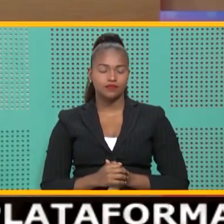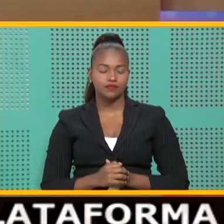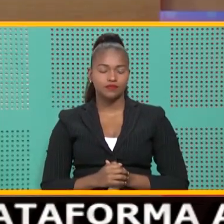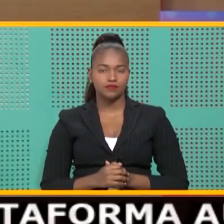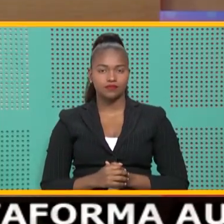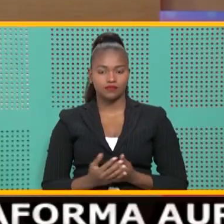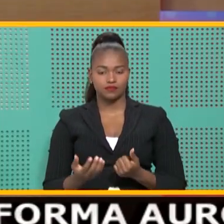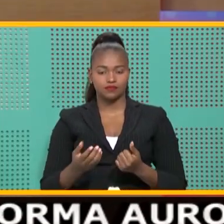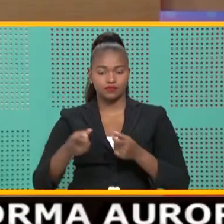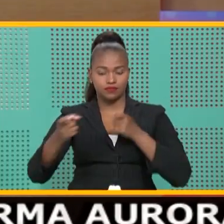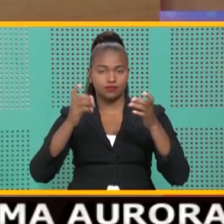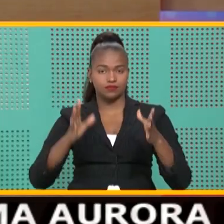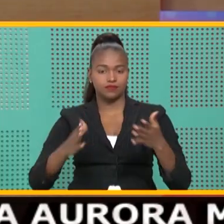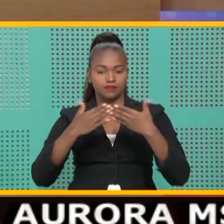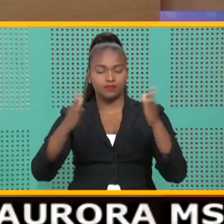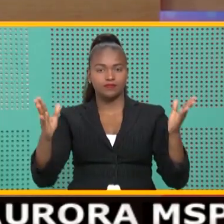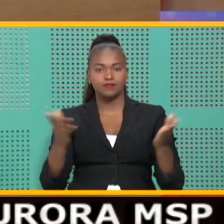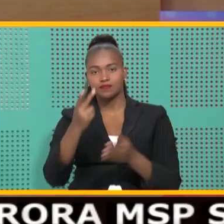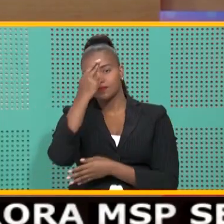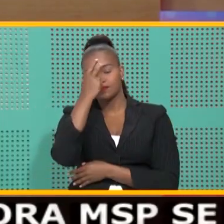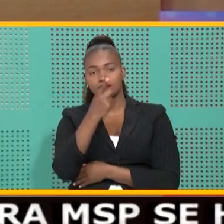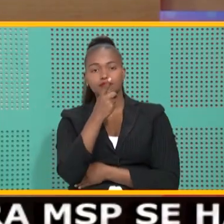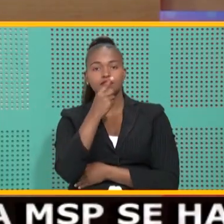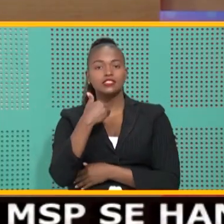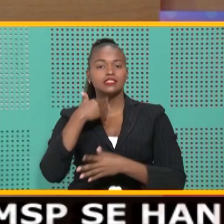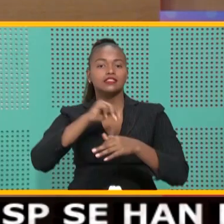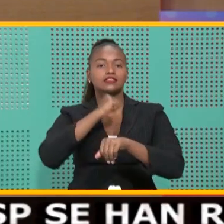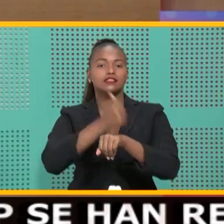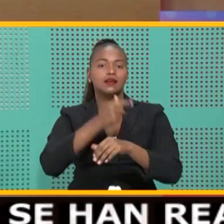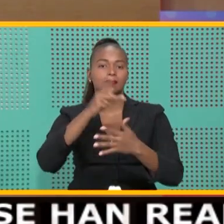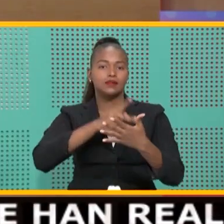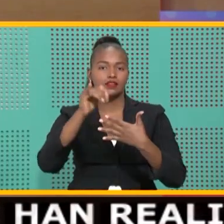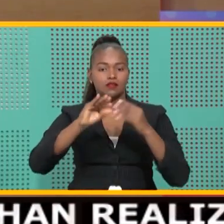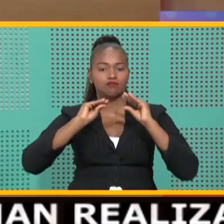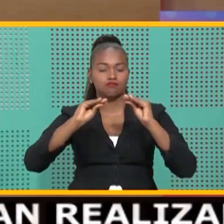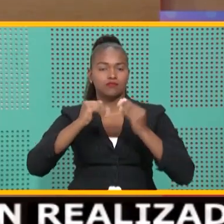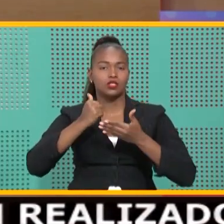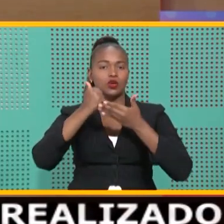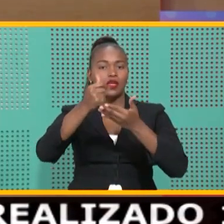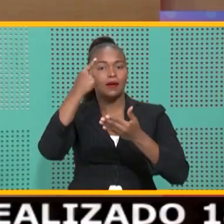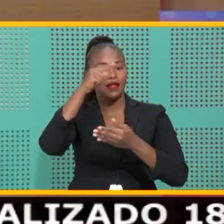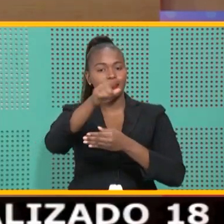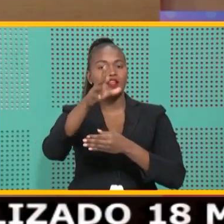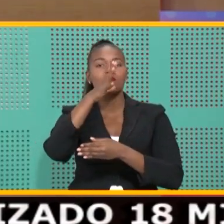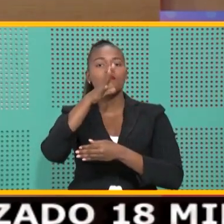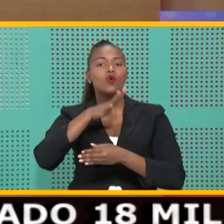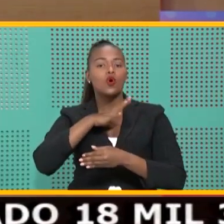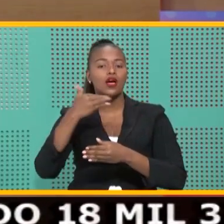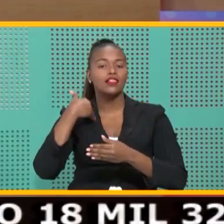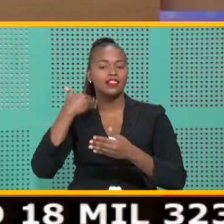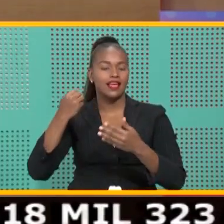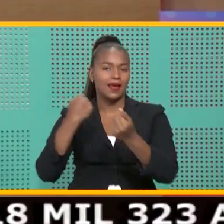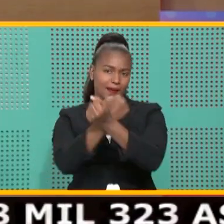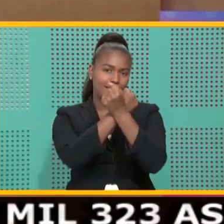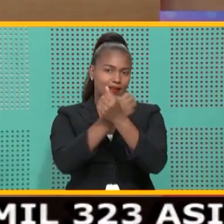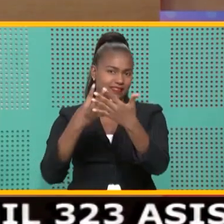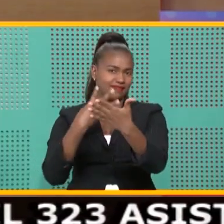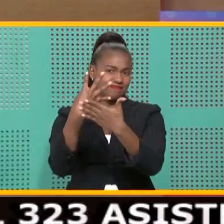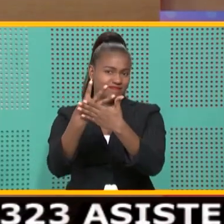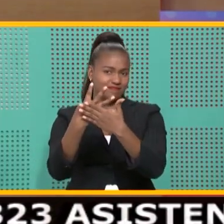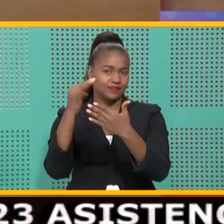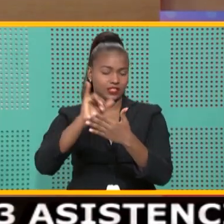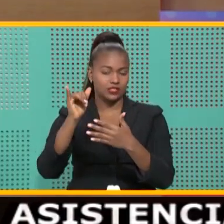Amigos, la Procuraduría General de la República dejó iniciado un proyecto de capacitación dirigido a las mujeres que guardan prisión en los centros de